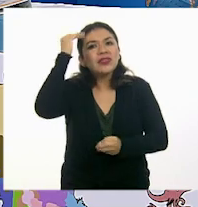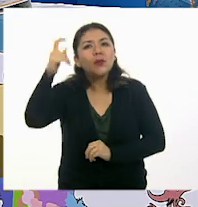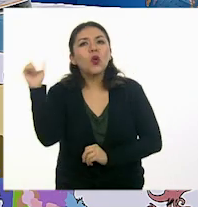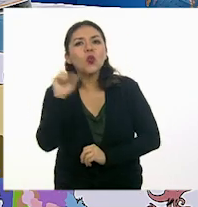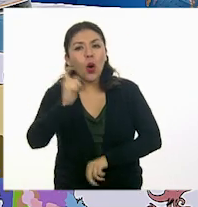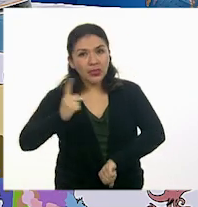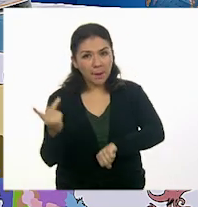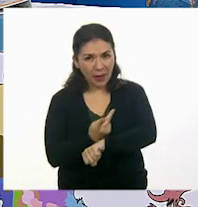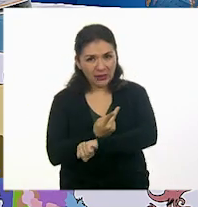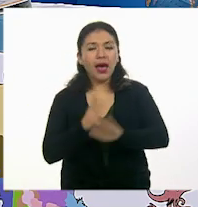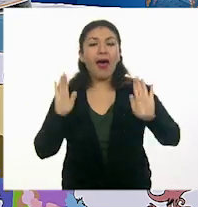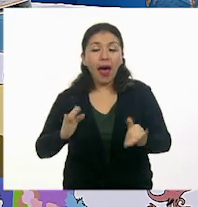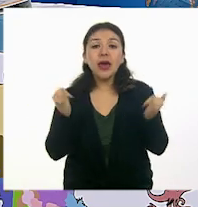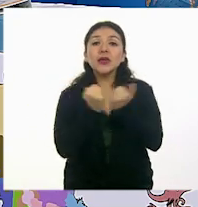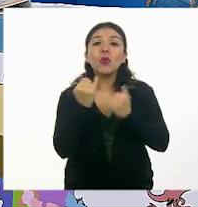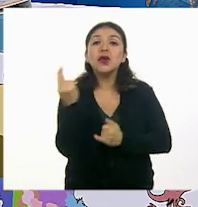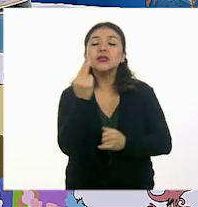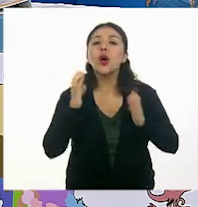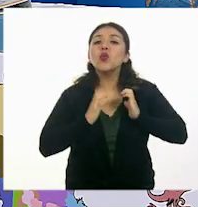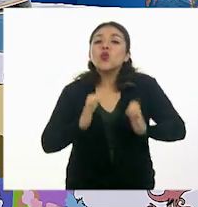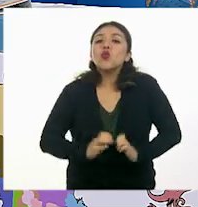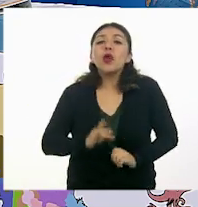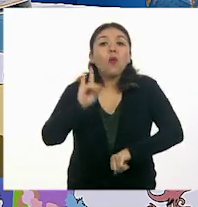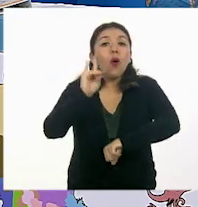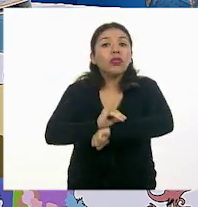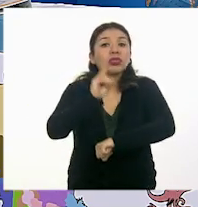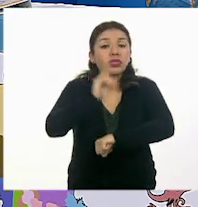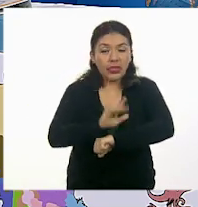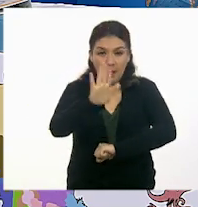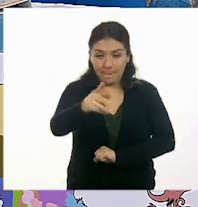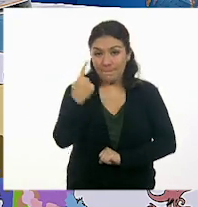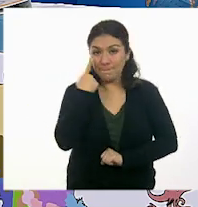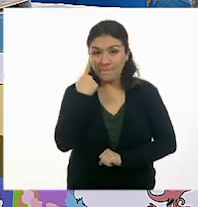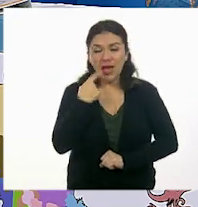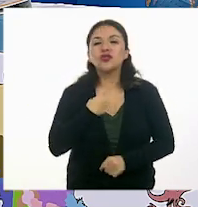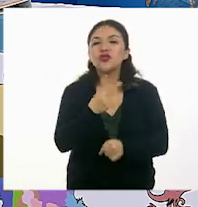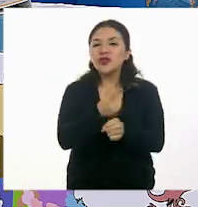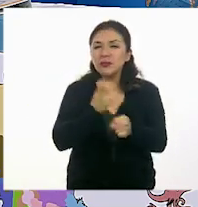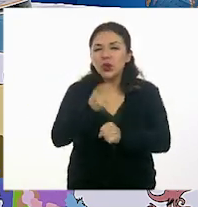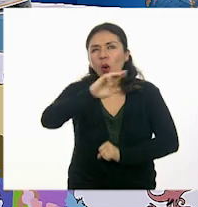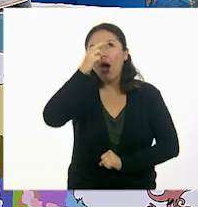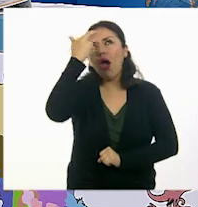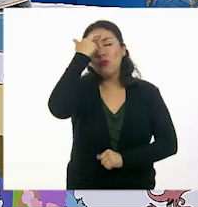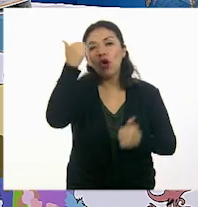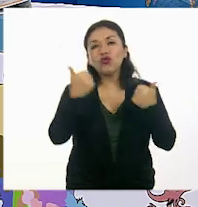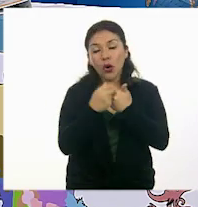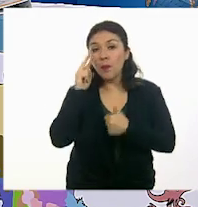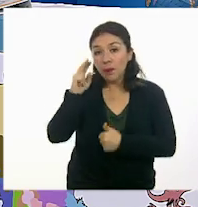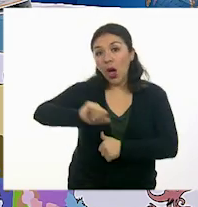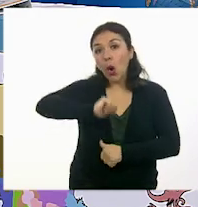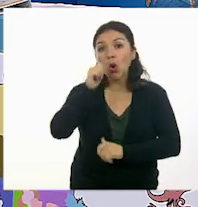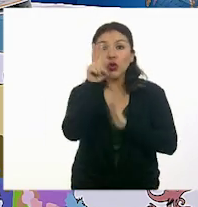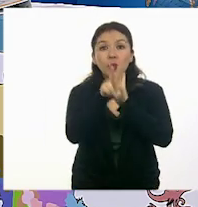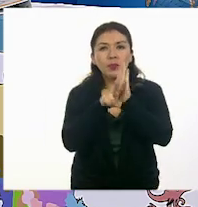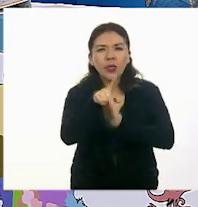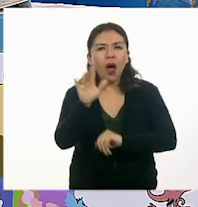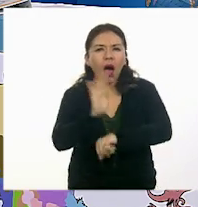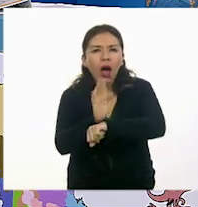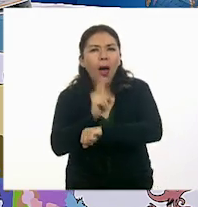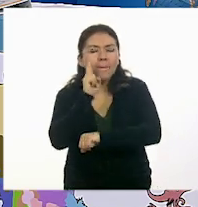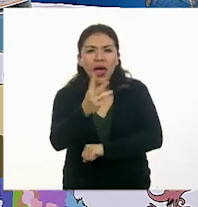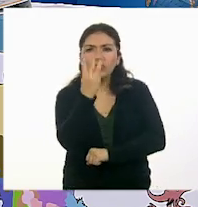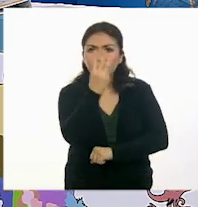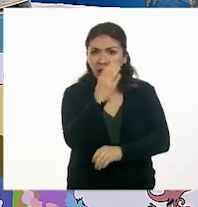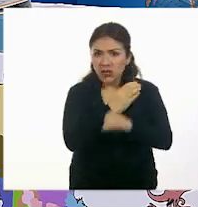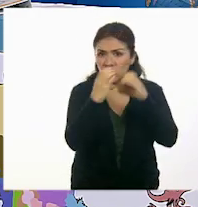ocurra el teatro, también necesitamos de un cuerpo ficticio. Mira, los invito a recordar con ayuda del siguiente video, cómo estas tres